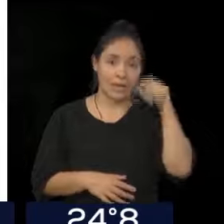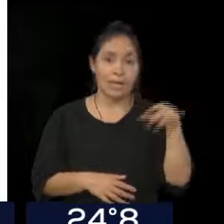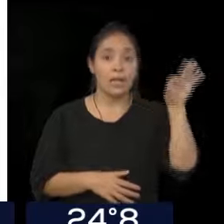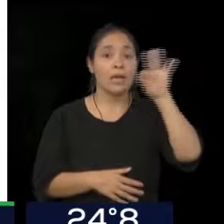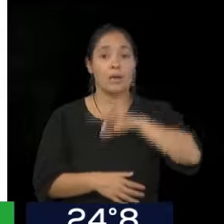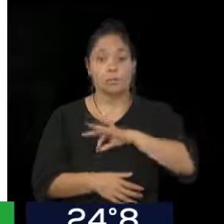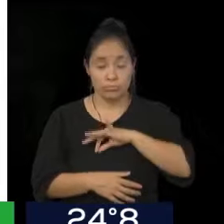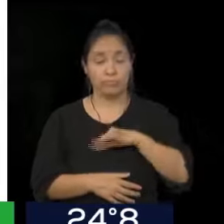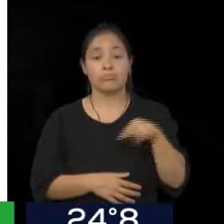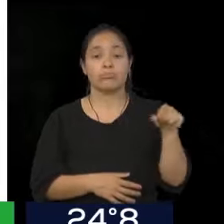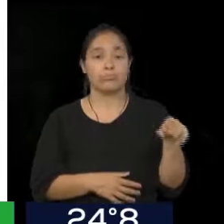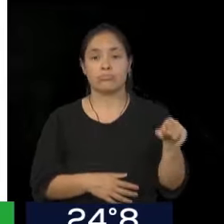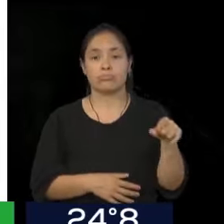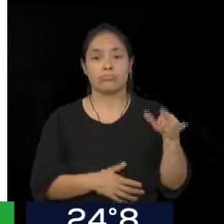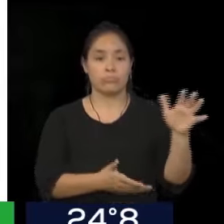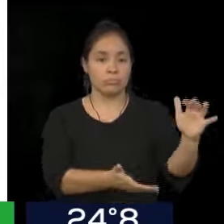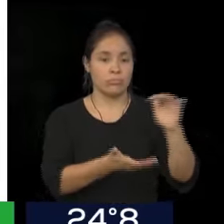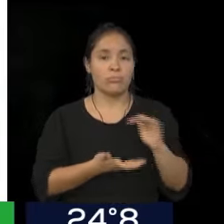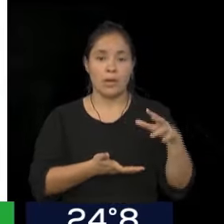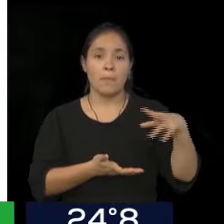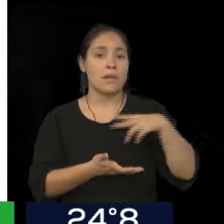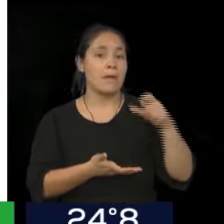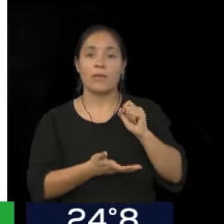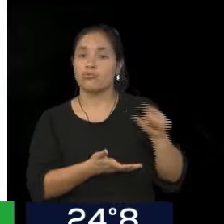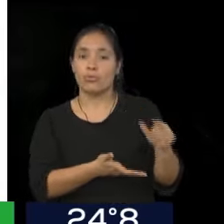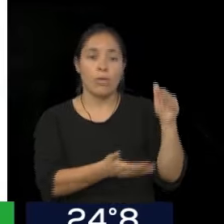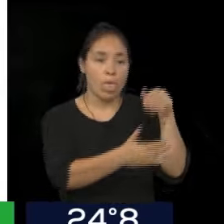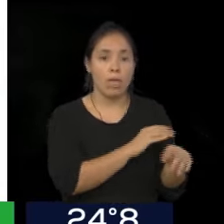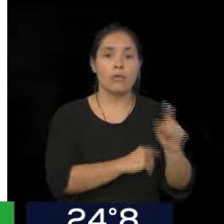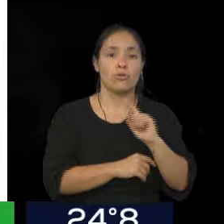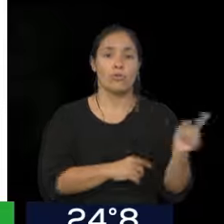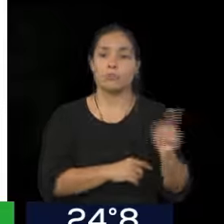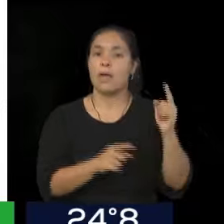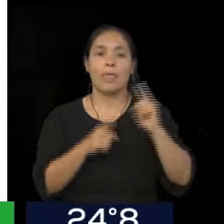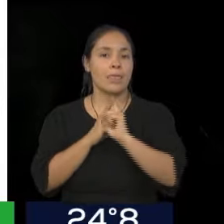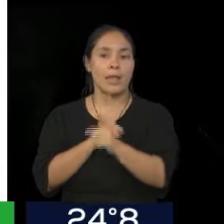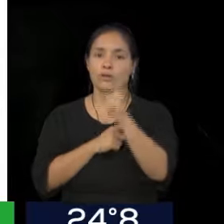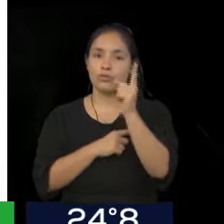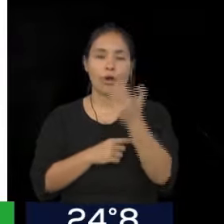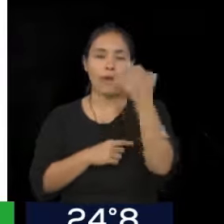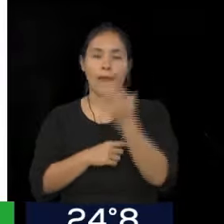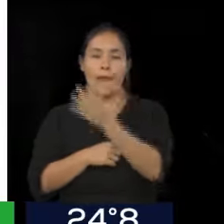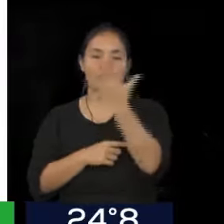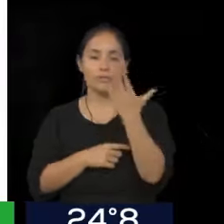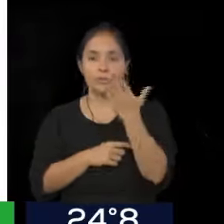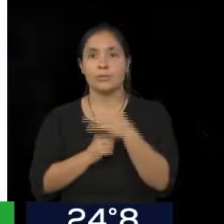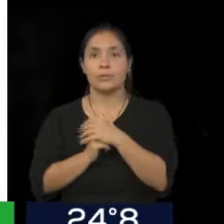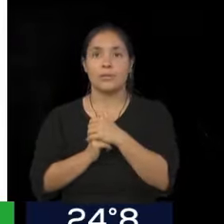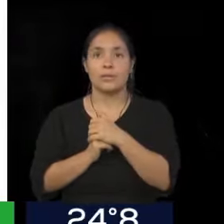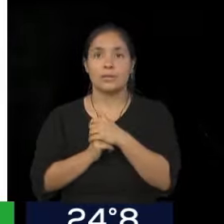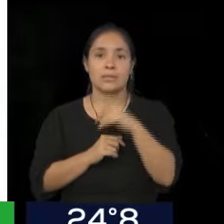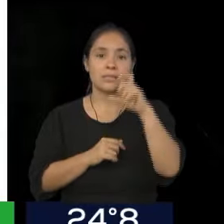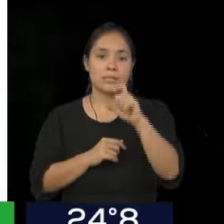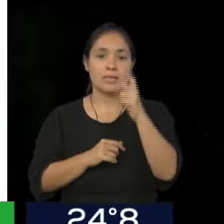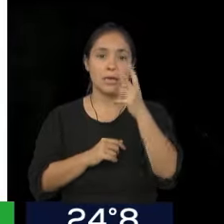provincia, no vayan a la cuenta de Jimena La Torre, sino vayan directamente a una cuenta, si subimos un poquito más, ahí está el CBU,